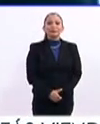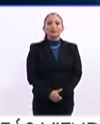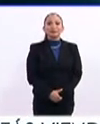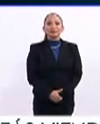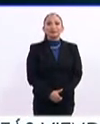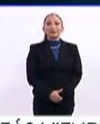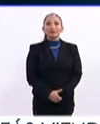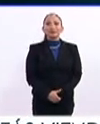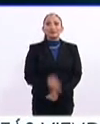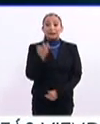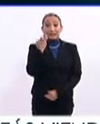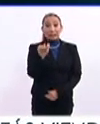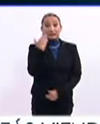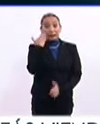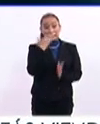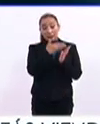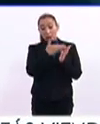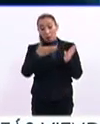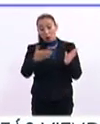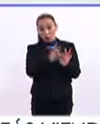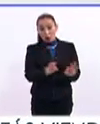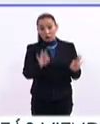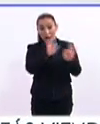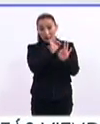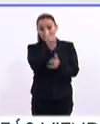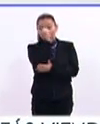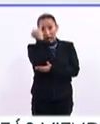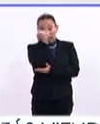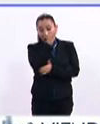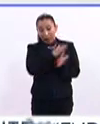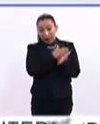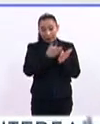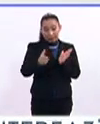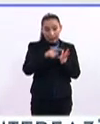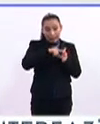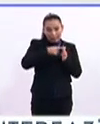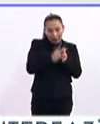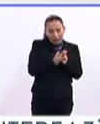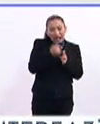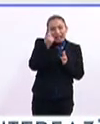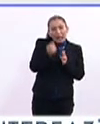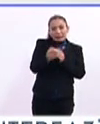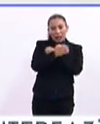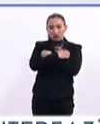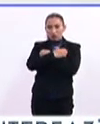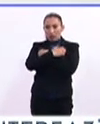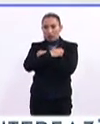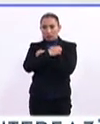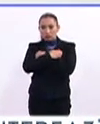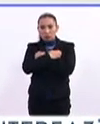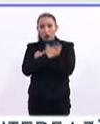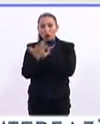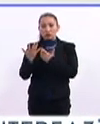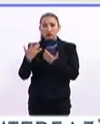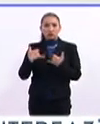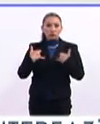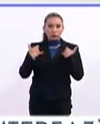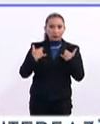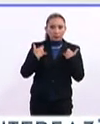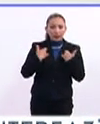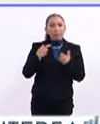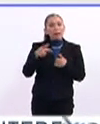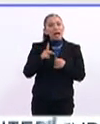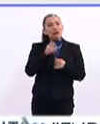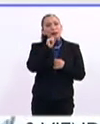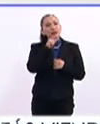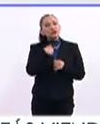pues es una etapa importantísima este inicio de lo que es la educación de un joven. No